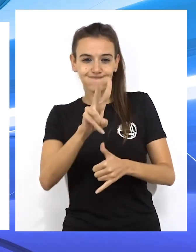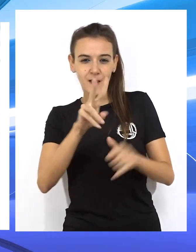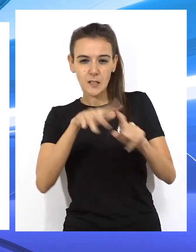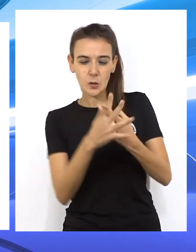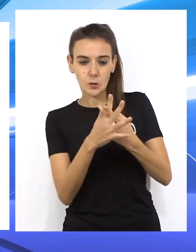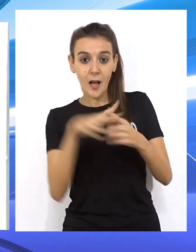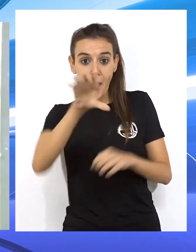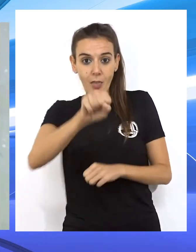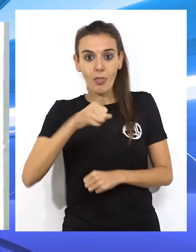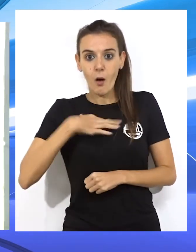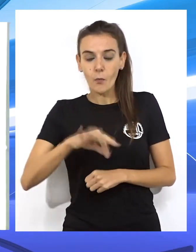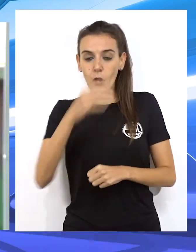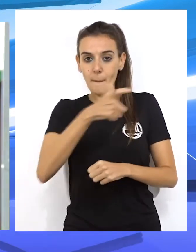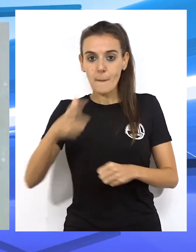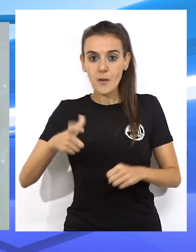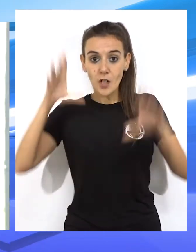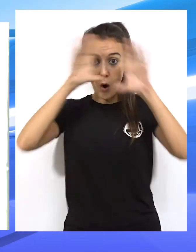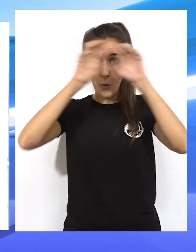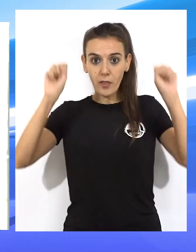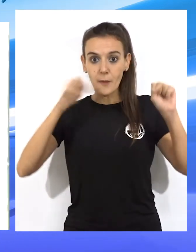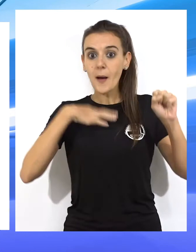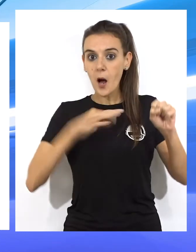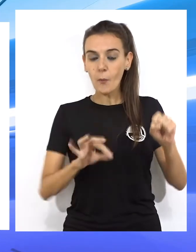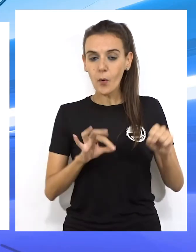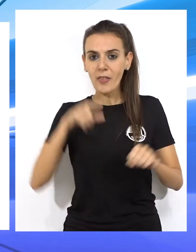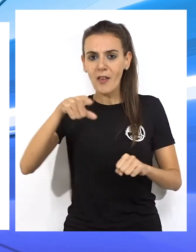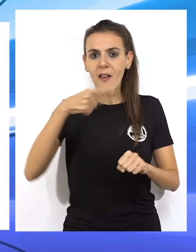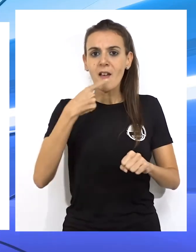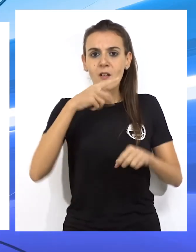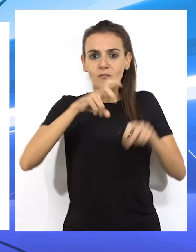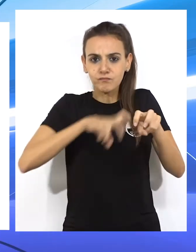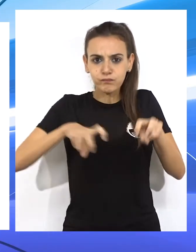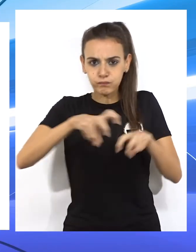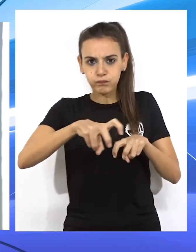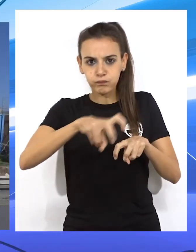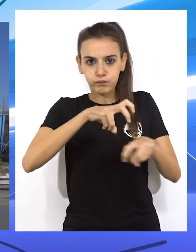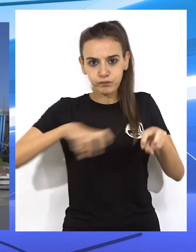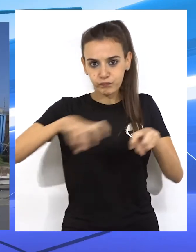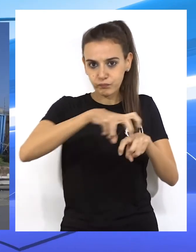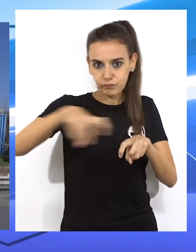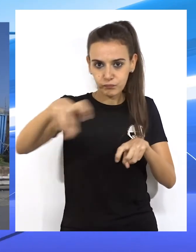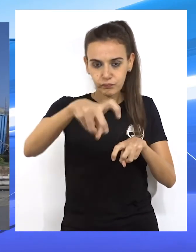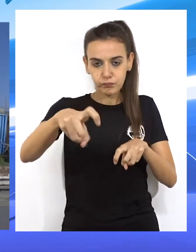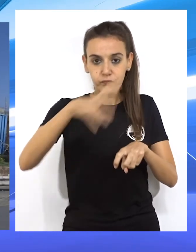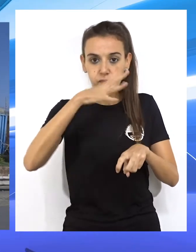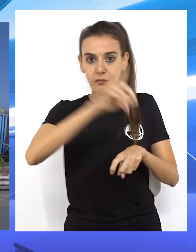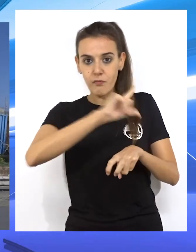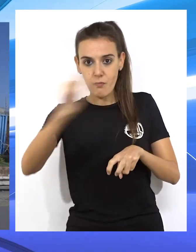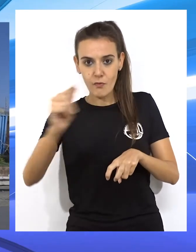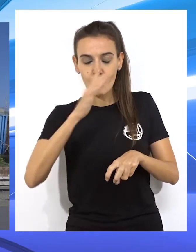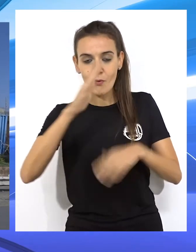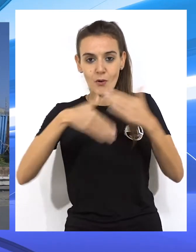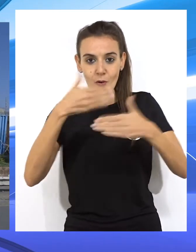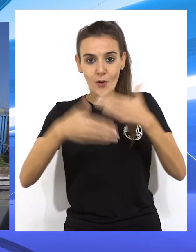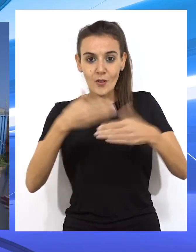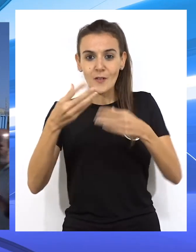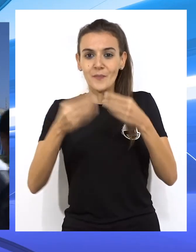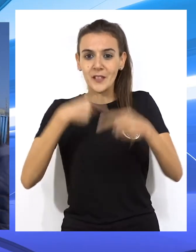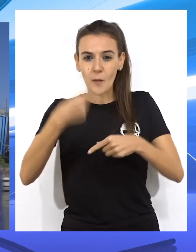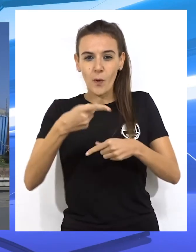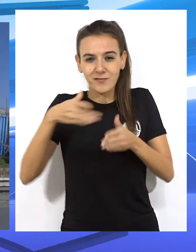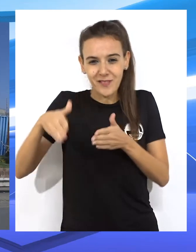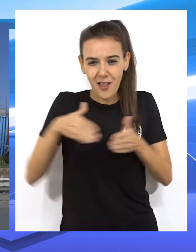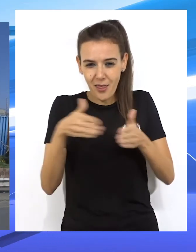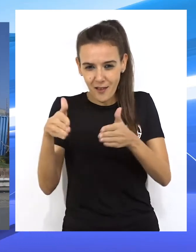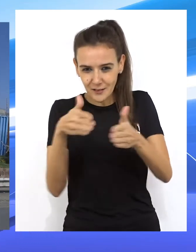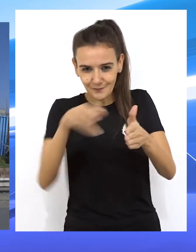podía ser interceptado por los componentes de la Guardia Civil, abandonó la boya recogida en la calzada de la carretera e introduciéndose por las